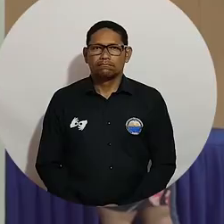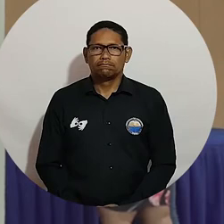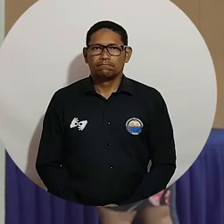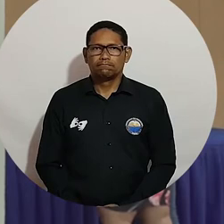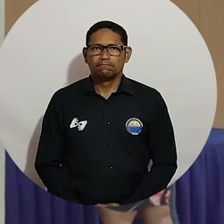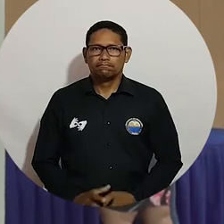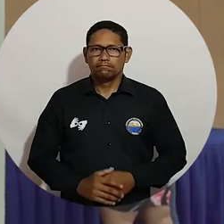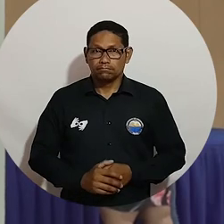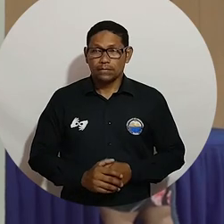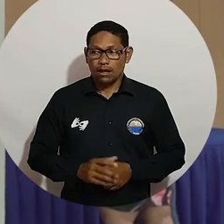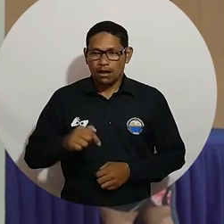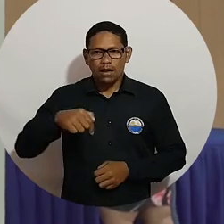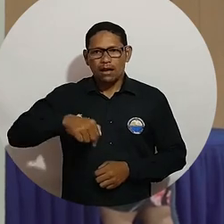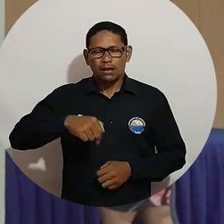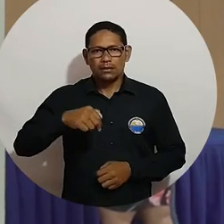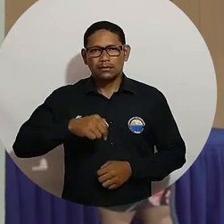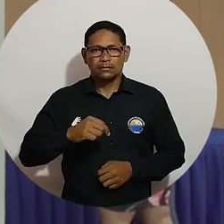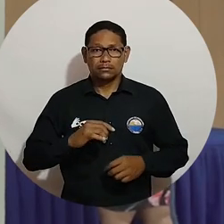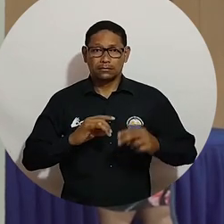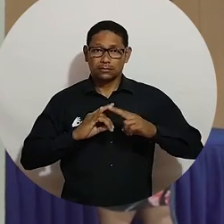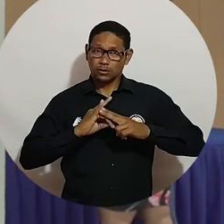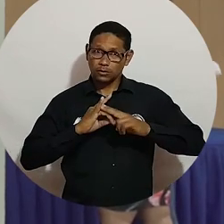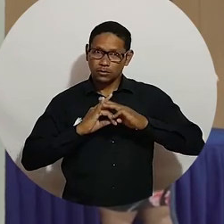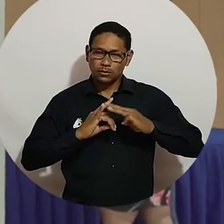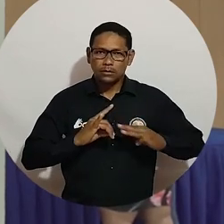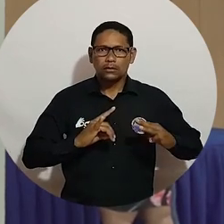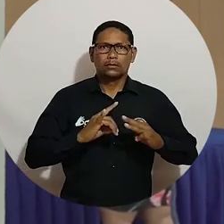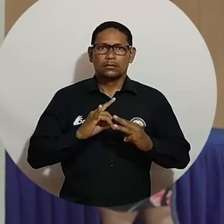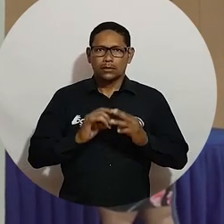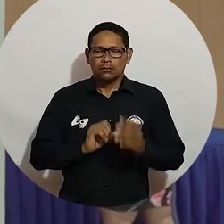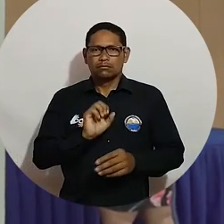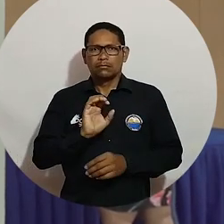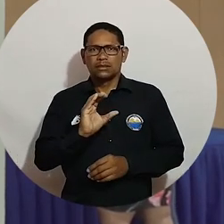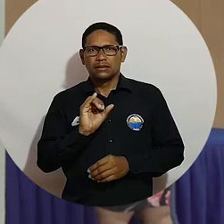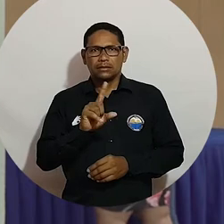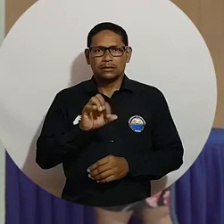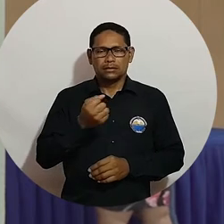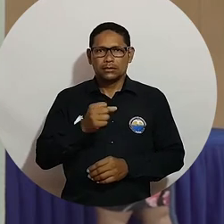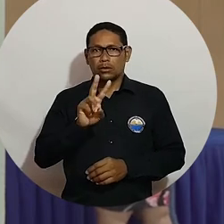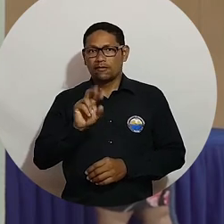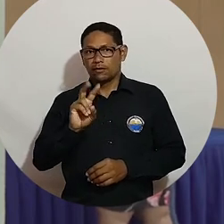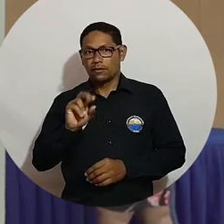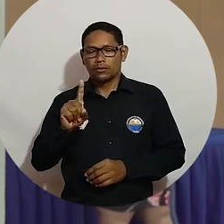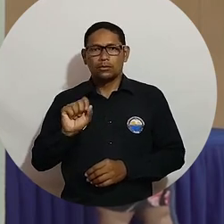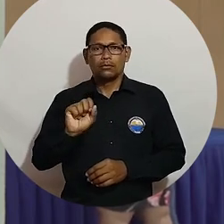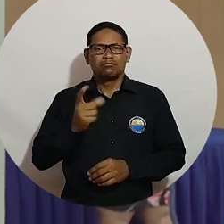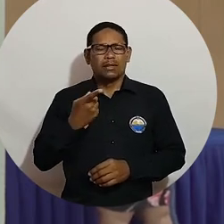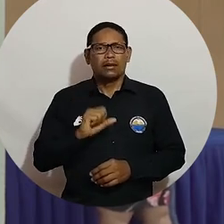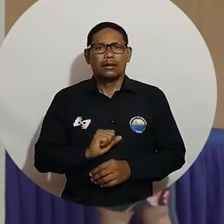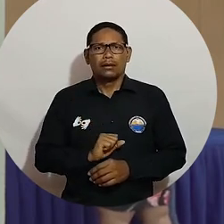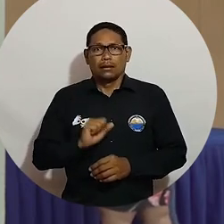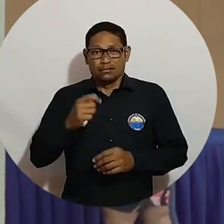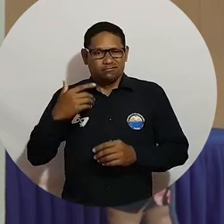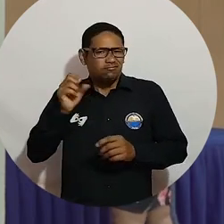Hemos estado realizando desde aquí, desde la Universidad de Magdalena, el Engineering Fair 2021 y la séptima edición del Sincis,